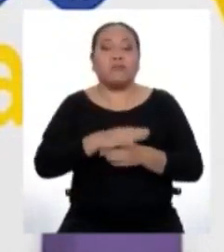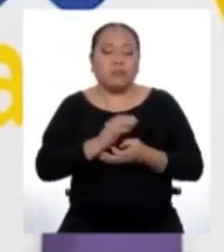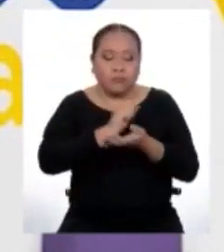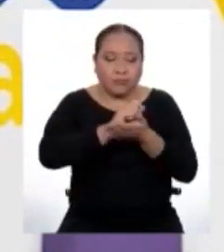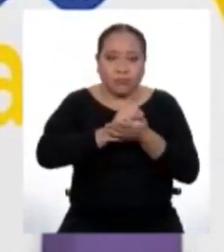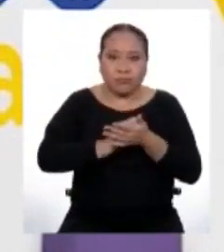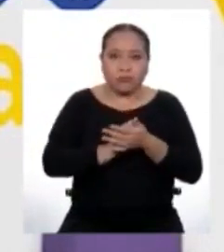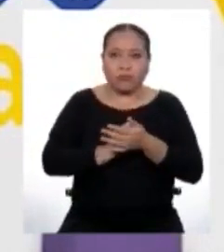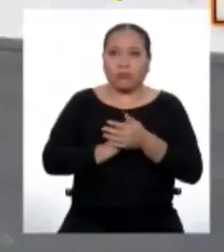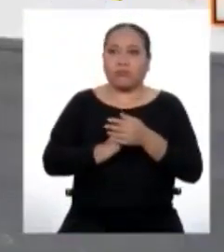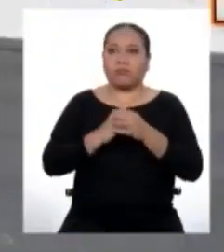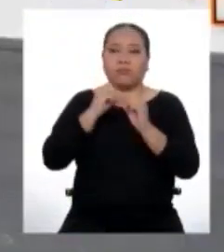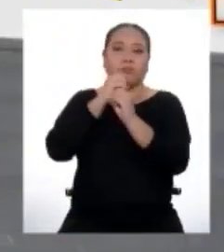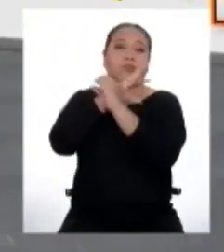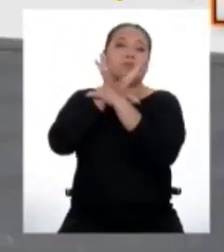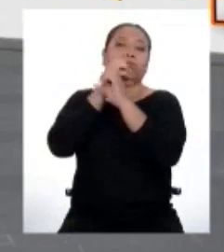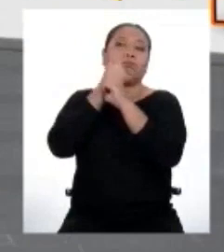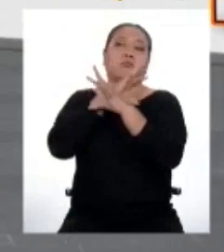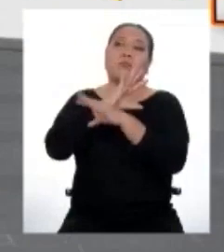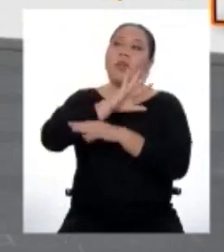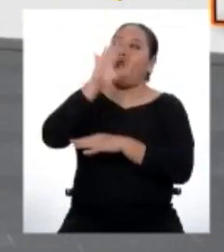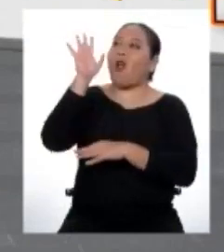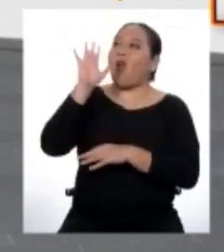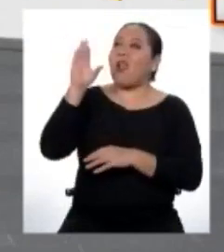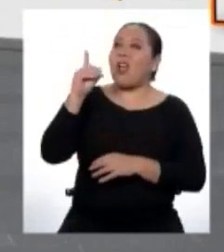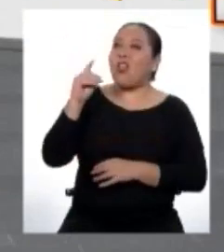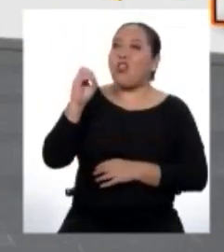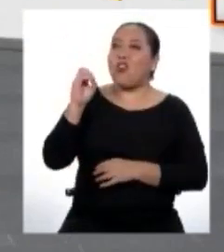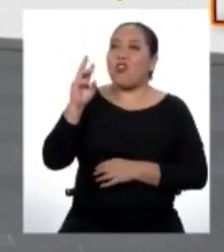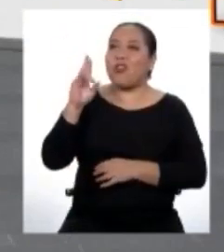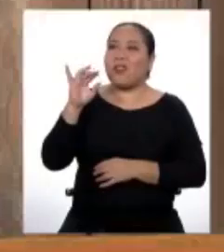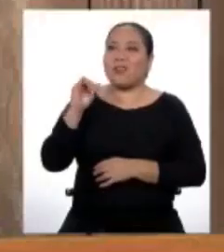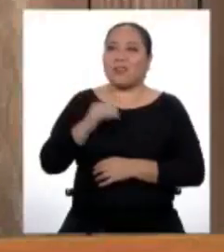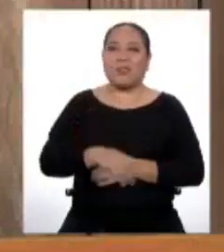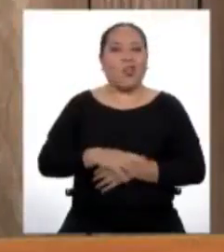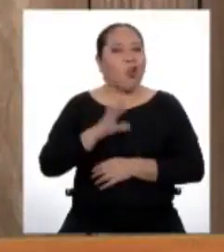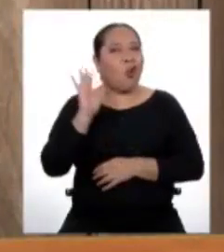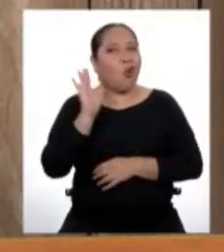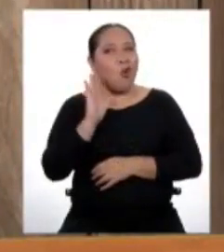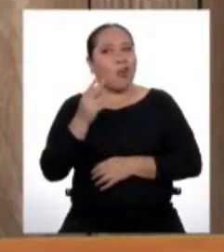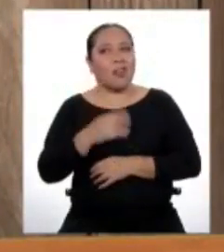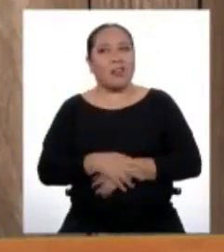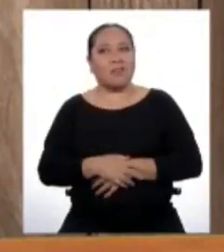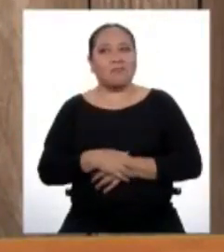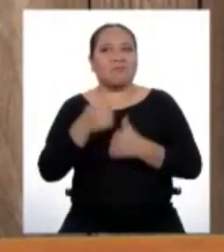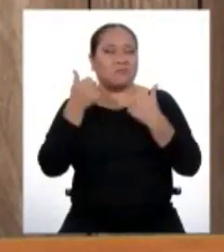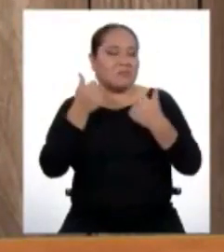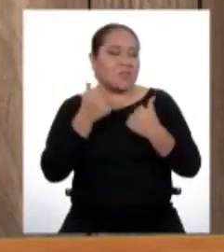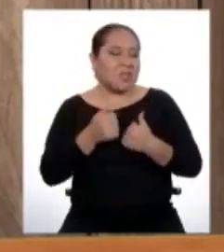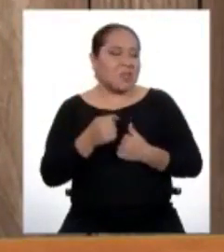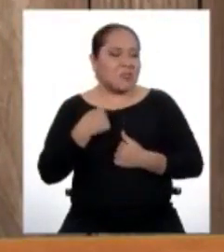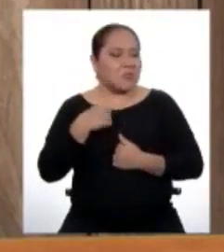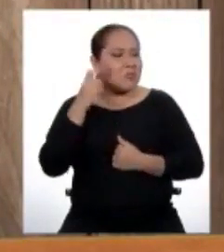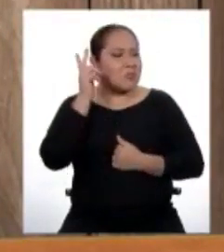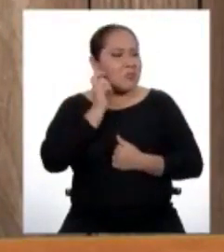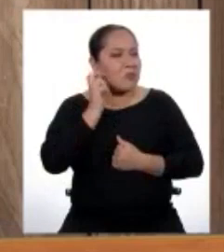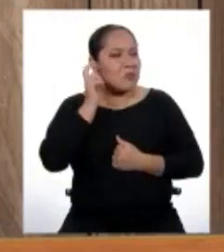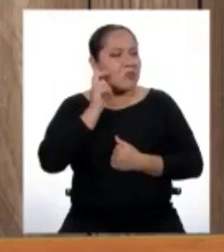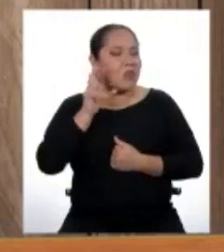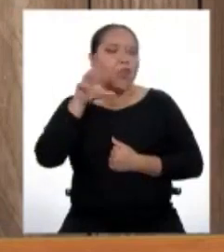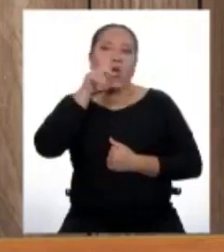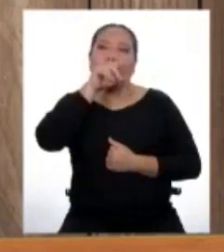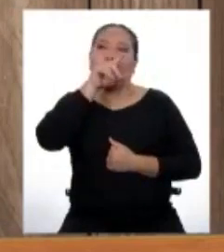videollamada. Hola Doris, ¿qué tal? Hola Jonathan, bien, muy bien. Estaba aquí escuchando a los